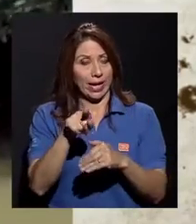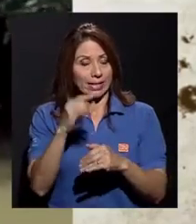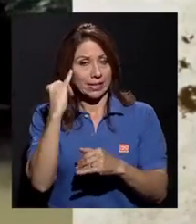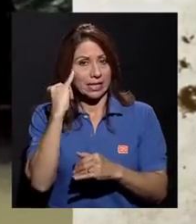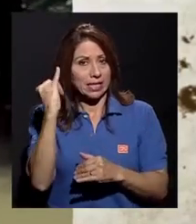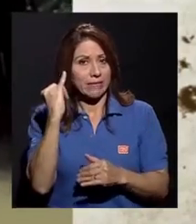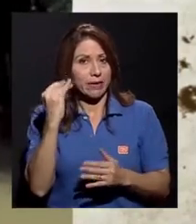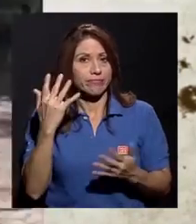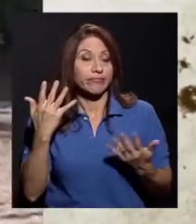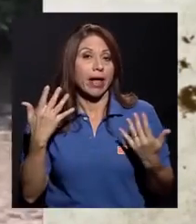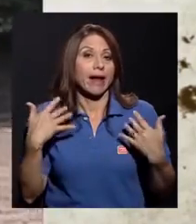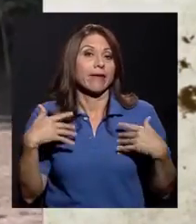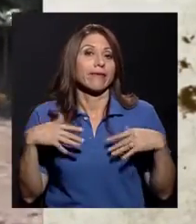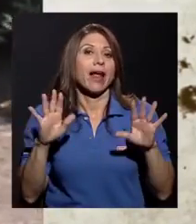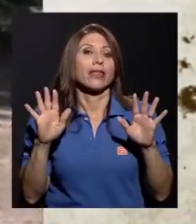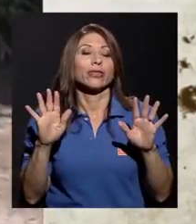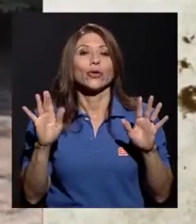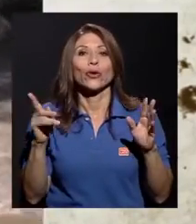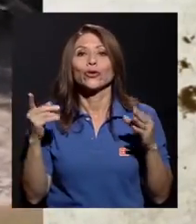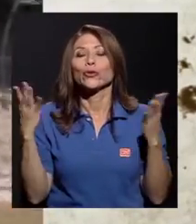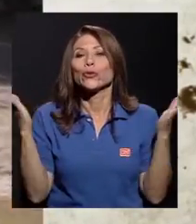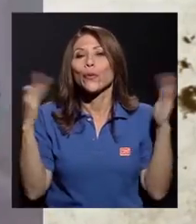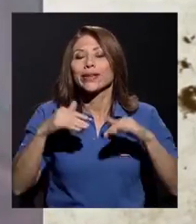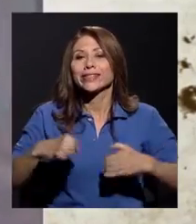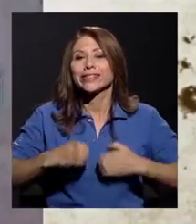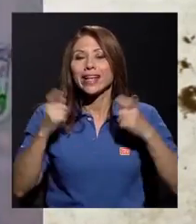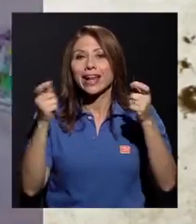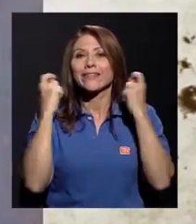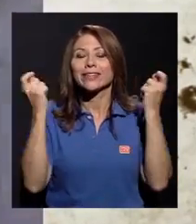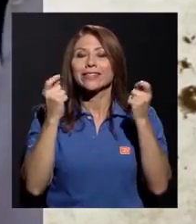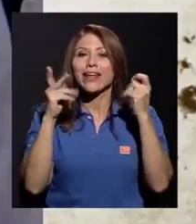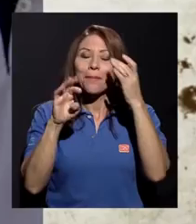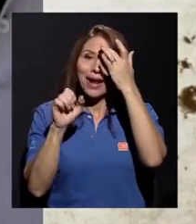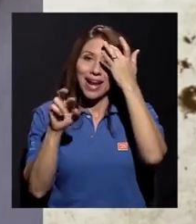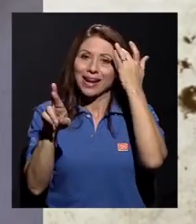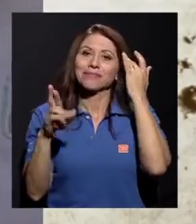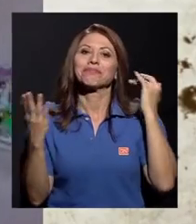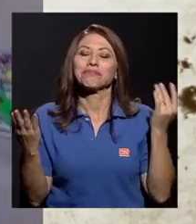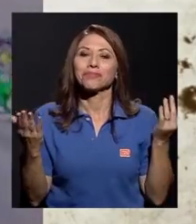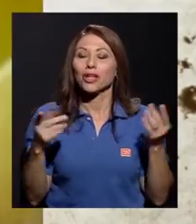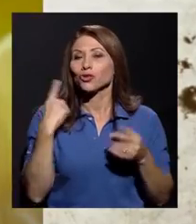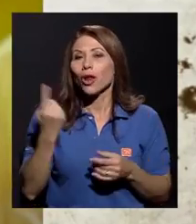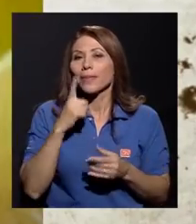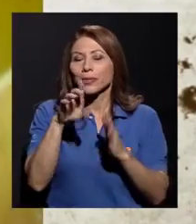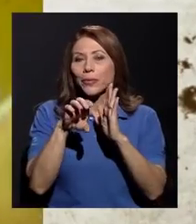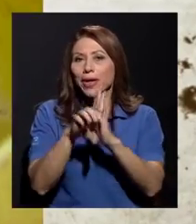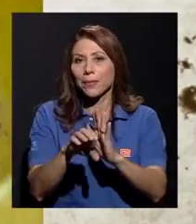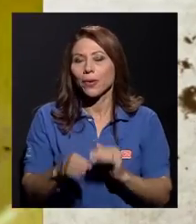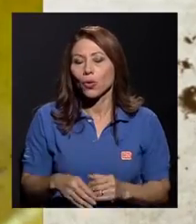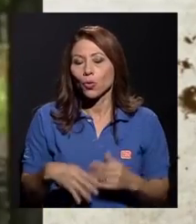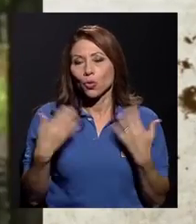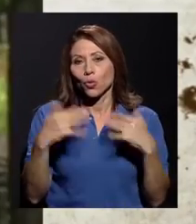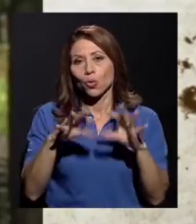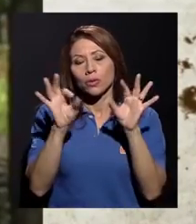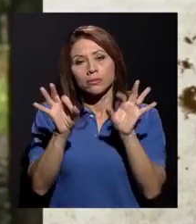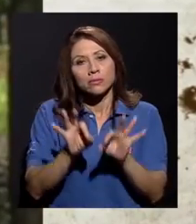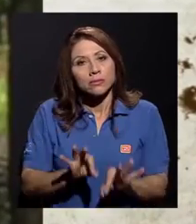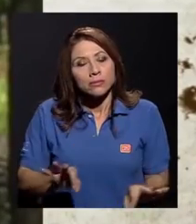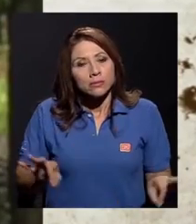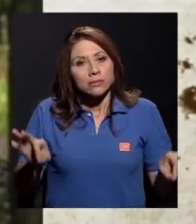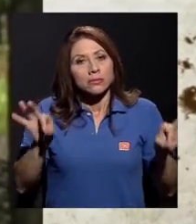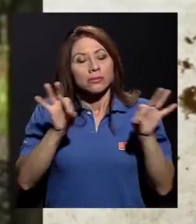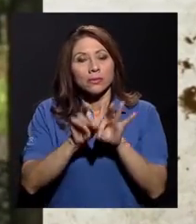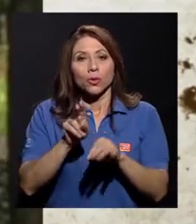a rato ni el Festival de los Manglares existiera, ¿verdad? Entonces, para solamente hacerte un ejemplo de cuán importante es